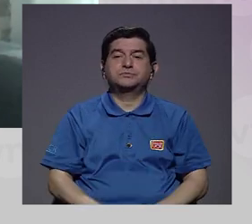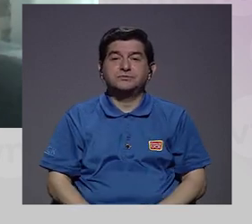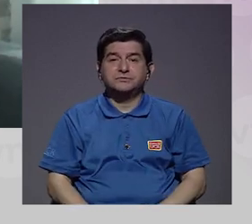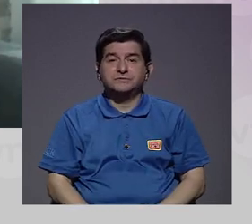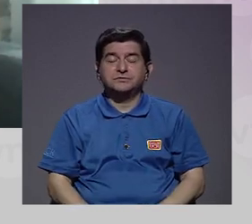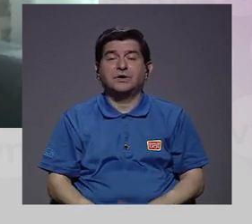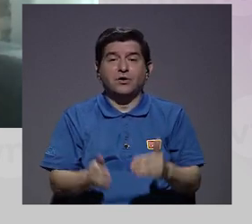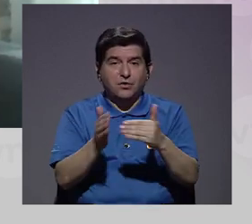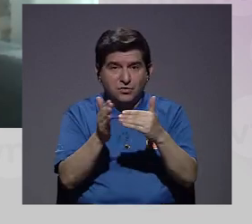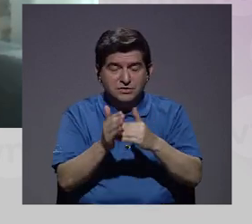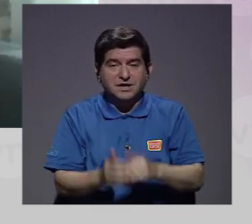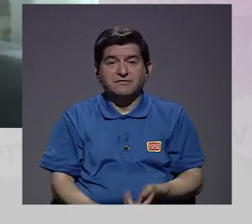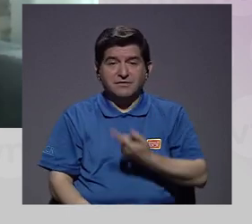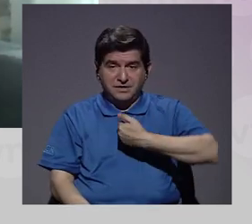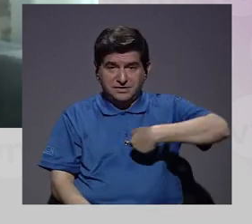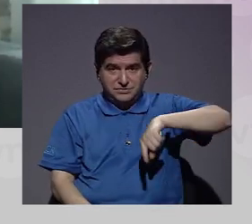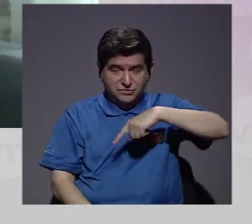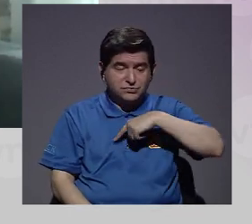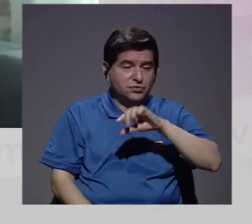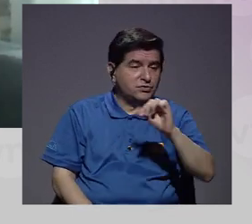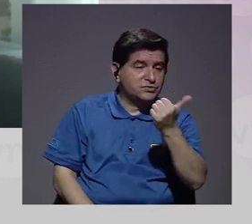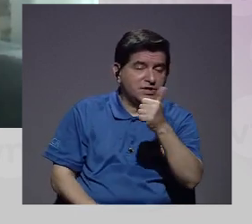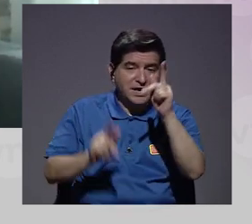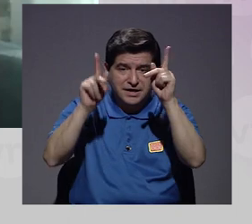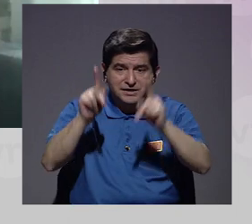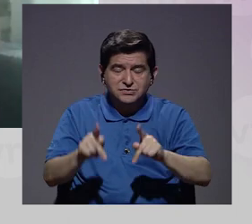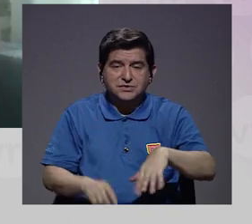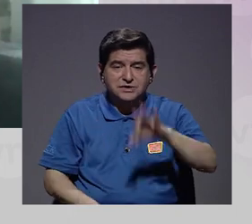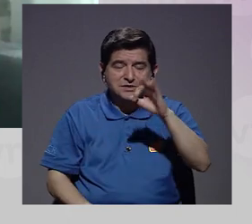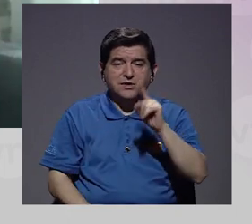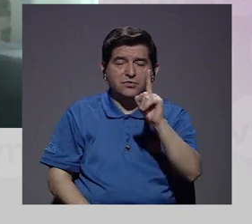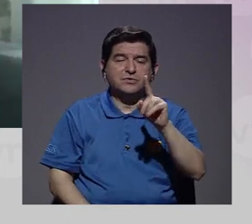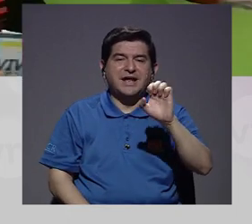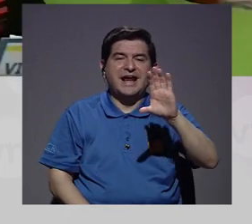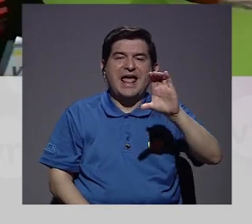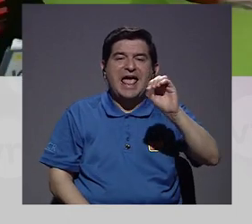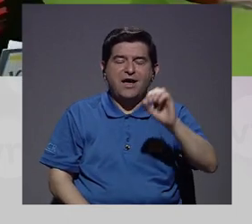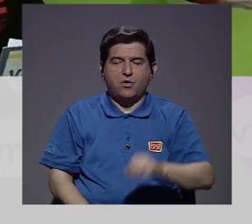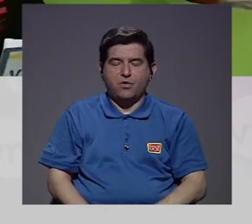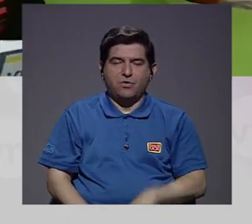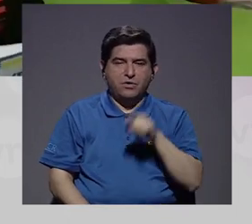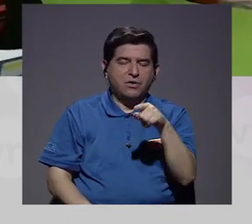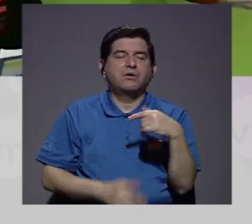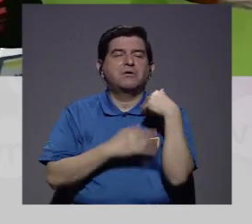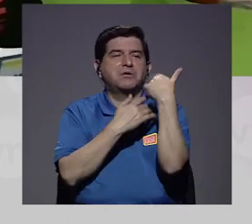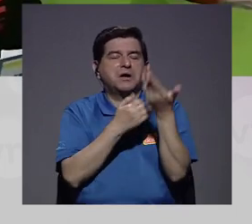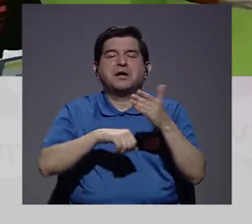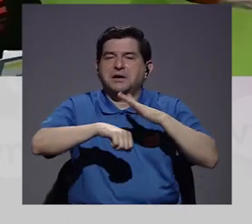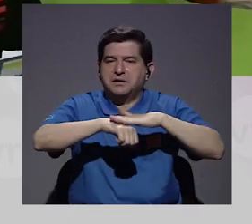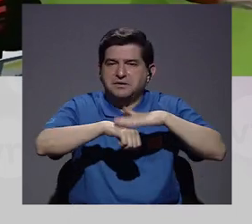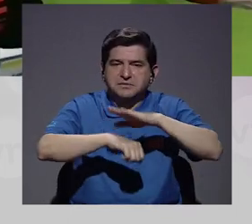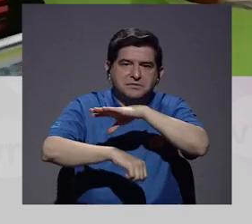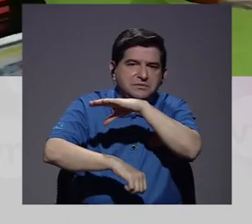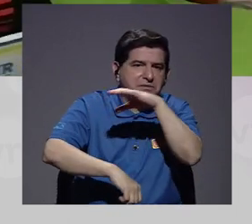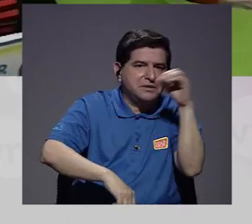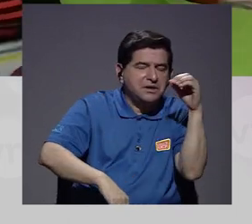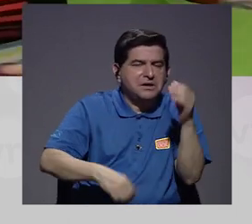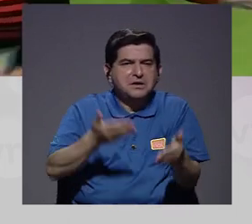Porque en los otros de nuevo encuentro un eco. Y ese eco es un eco también de esperanza y un eco de,